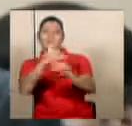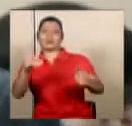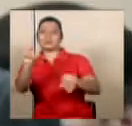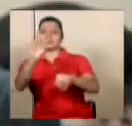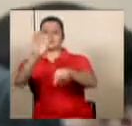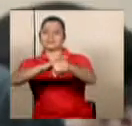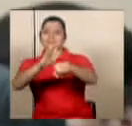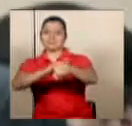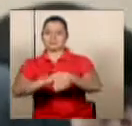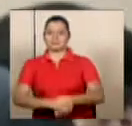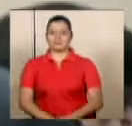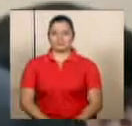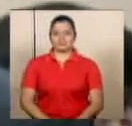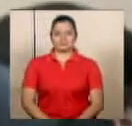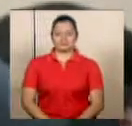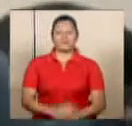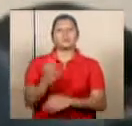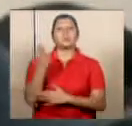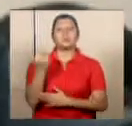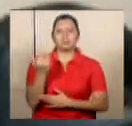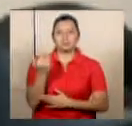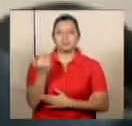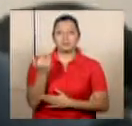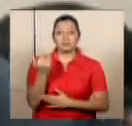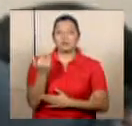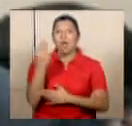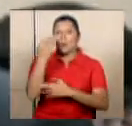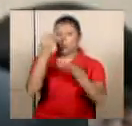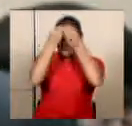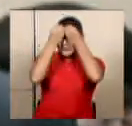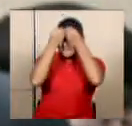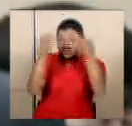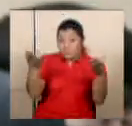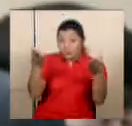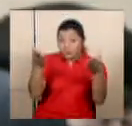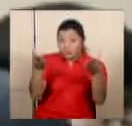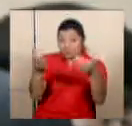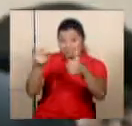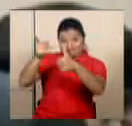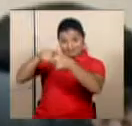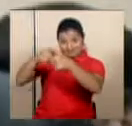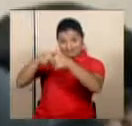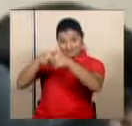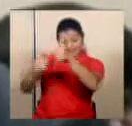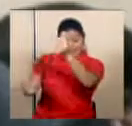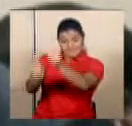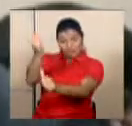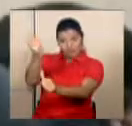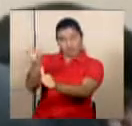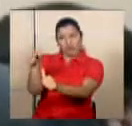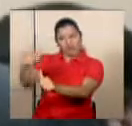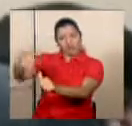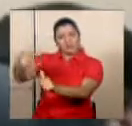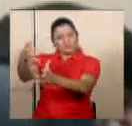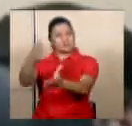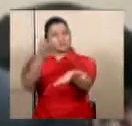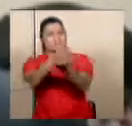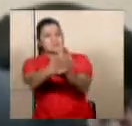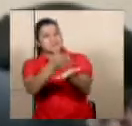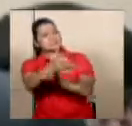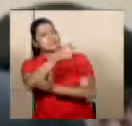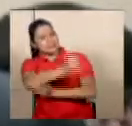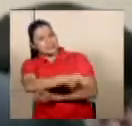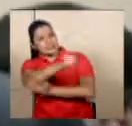porque el informe de mayoría que se nos quiso imponer en la